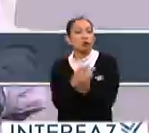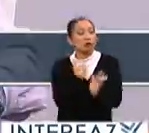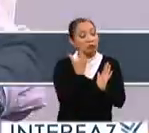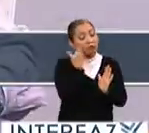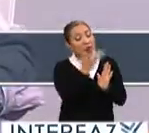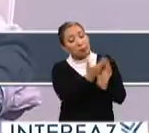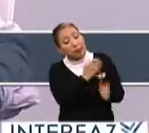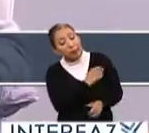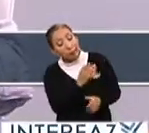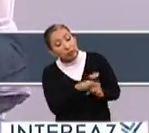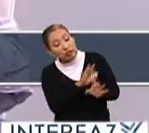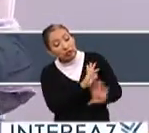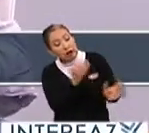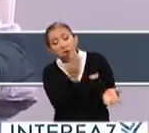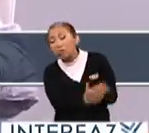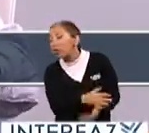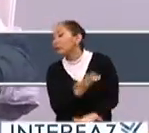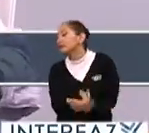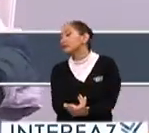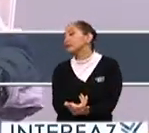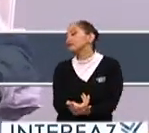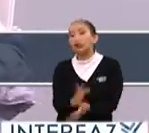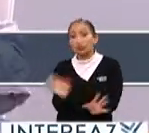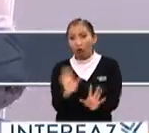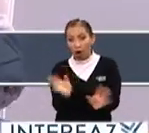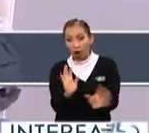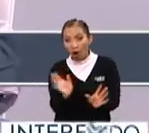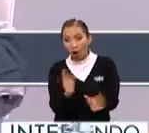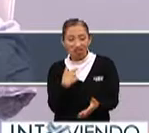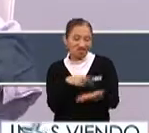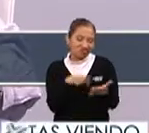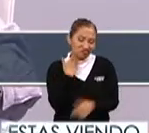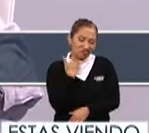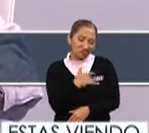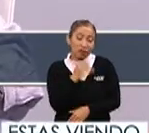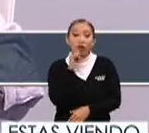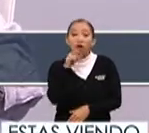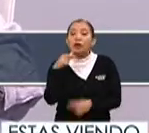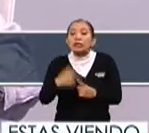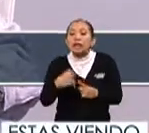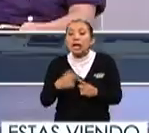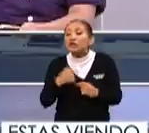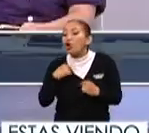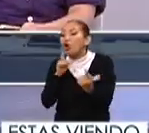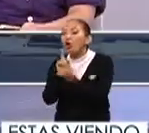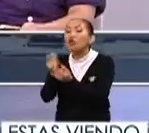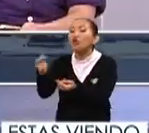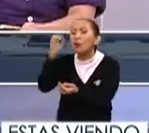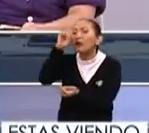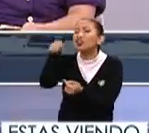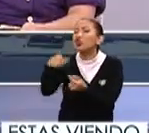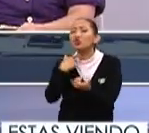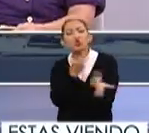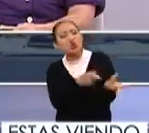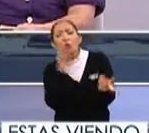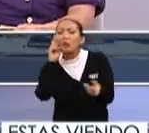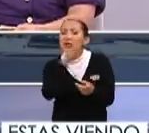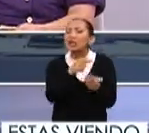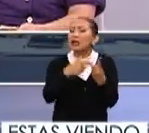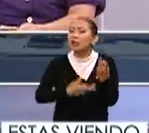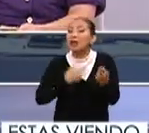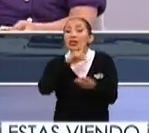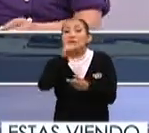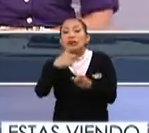vayan a votar el día de la elección y digan a quién le cruzo, a quién le hago, sino con quién interactúo y a quién voy a acompañar